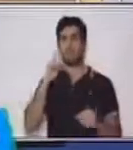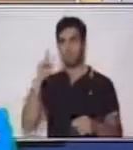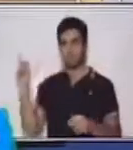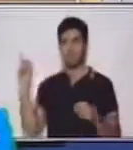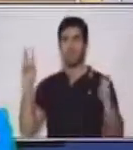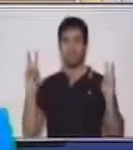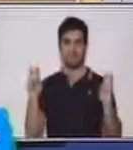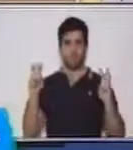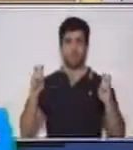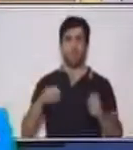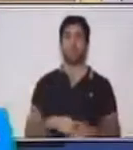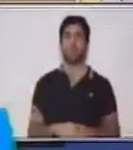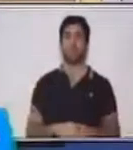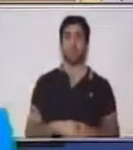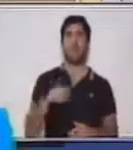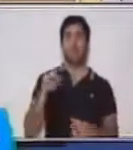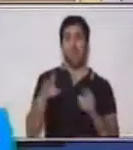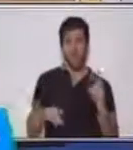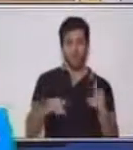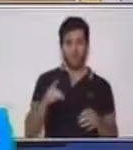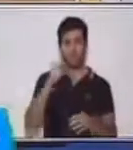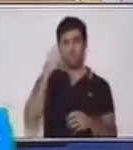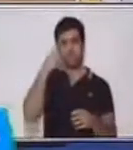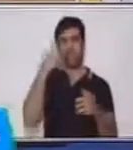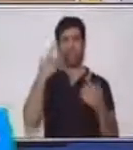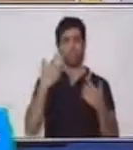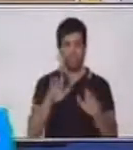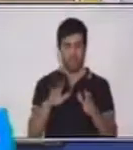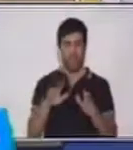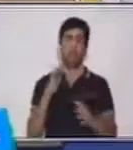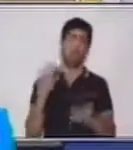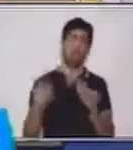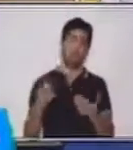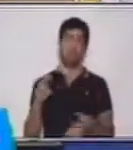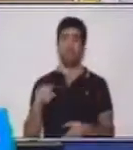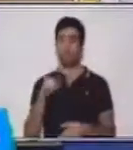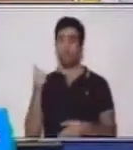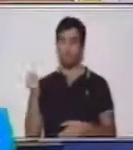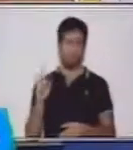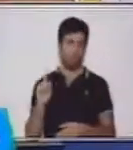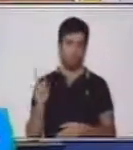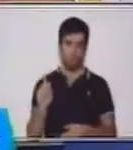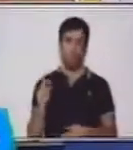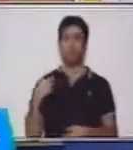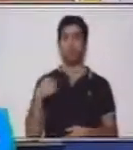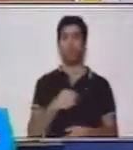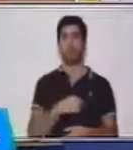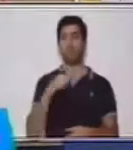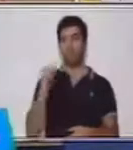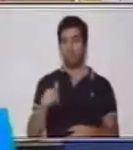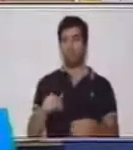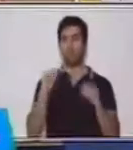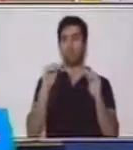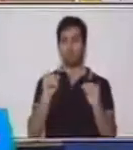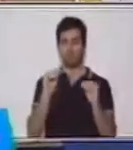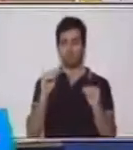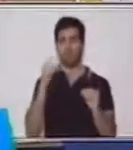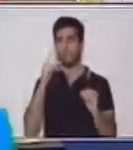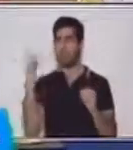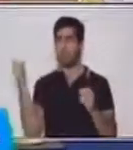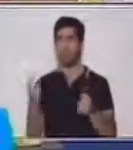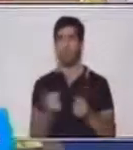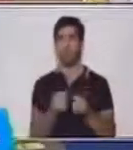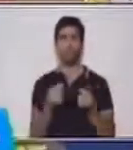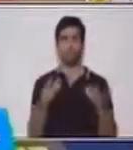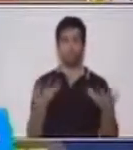Este tema, algunas cosas ya sabes y otras no. Hoy vamos a iniciar trabajando y formando algunos números. Te invito